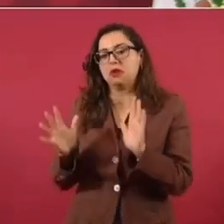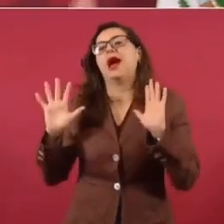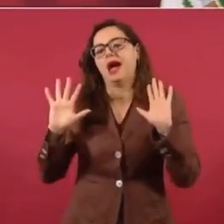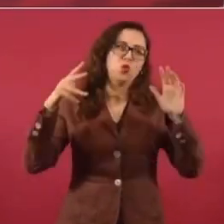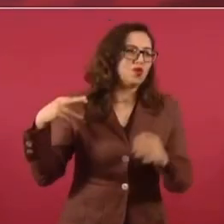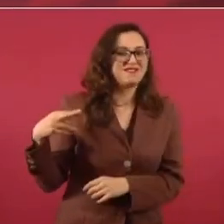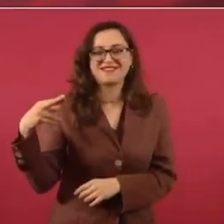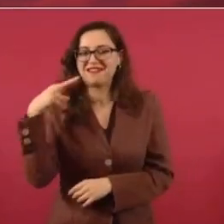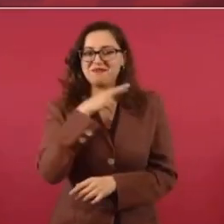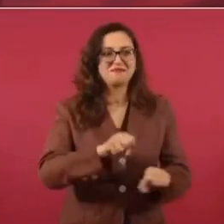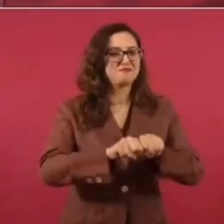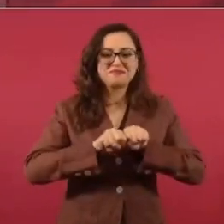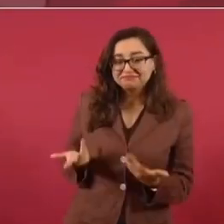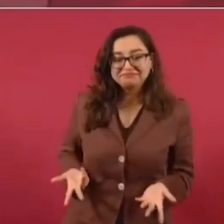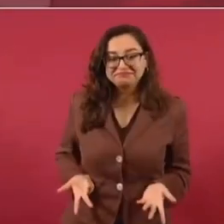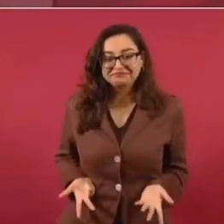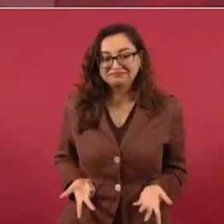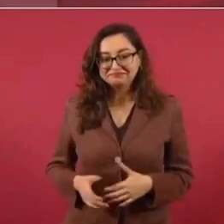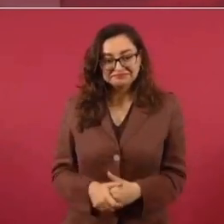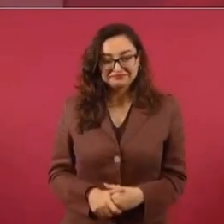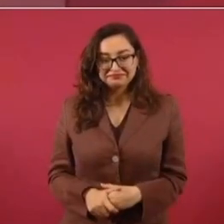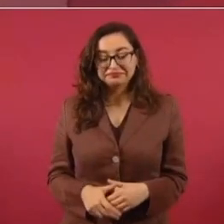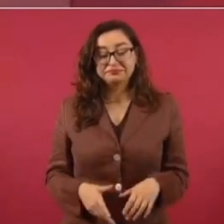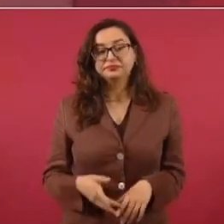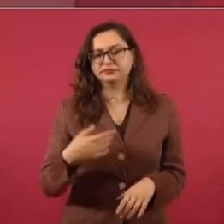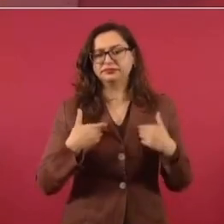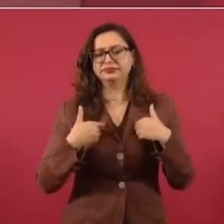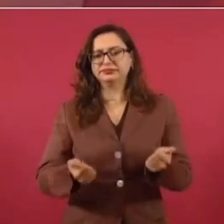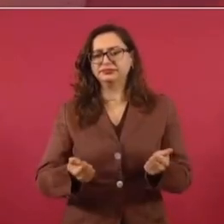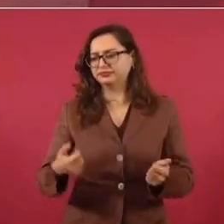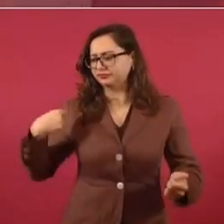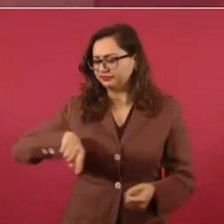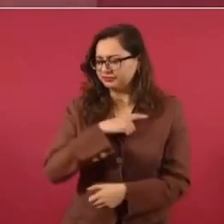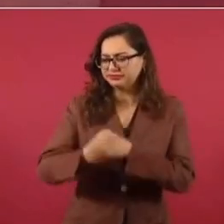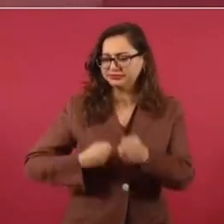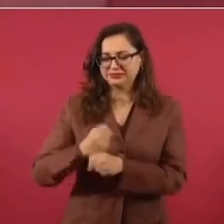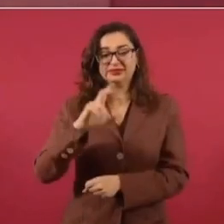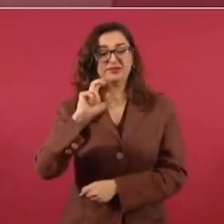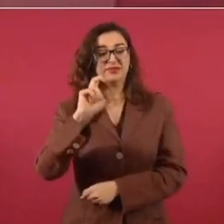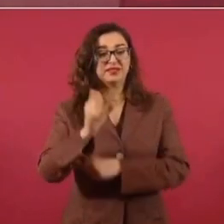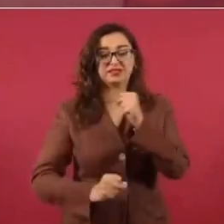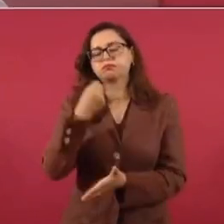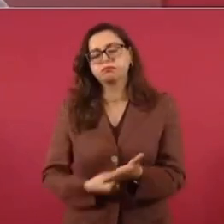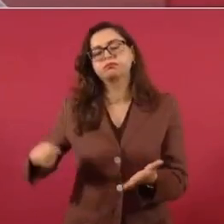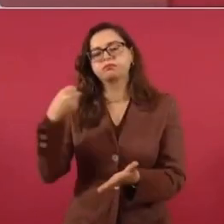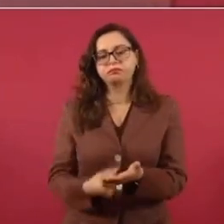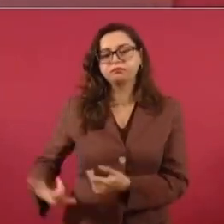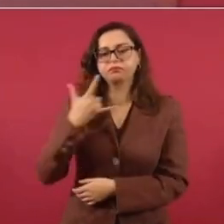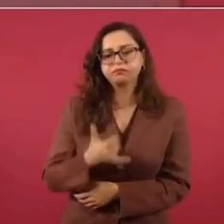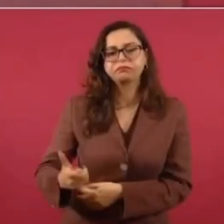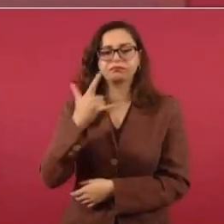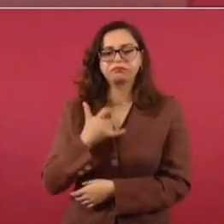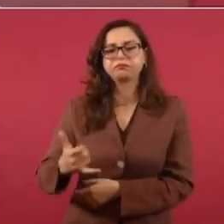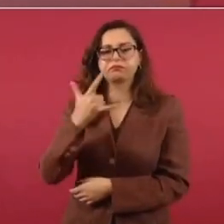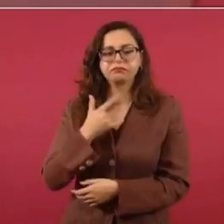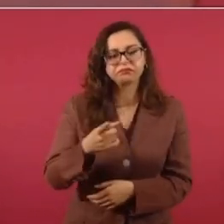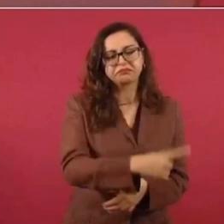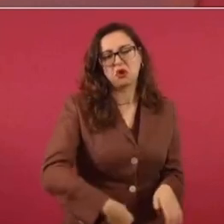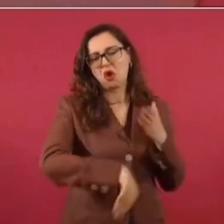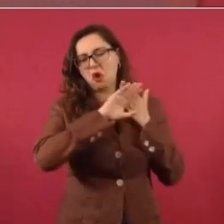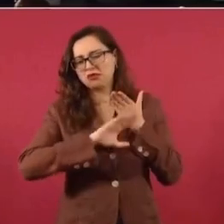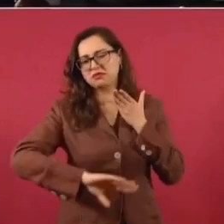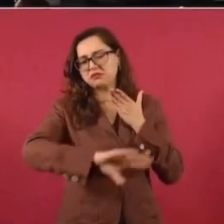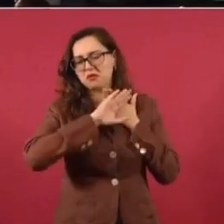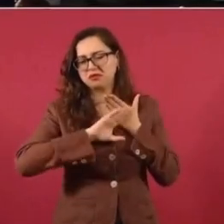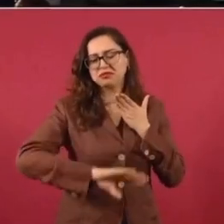imagínense. Pero esto no ahora, quienes venimos de la oposición llevamos 30 años o más siendo espiados,